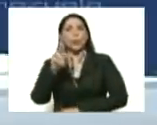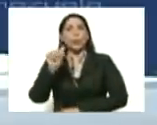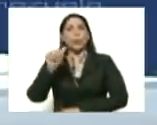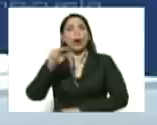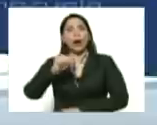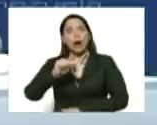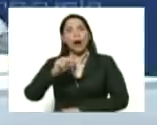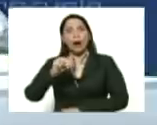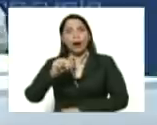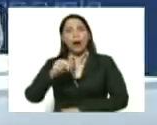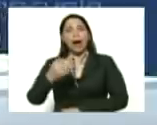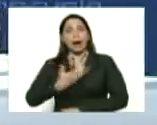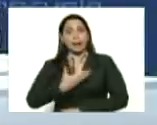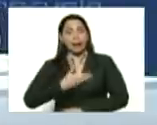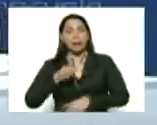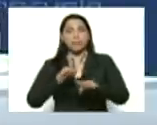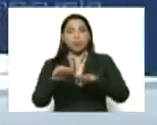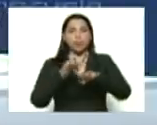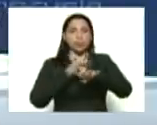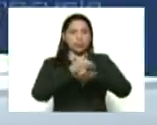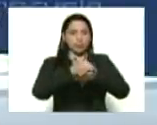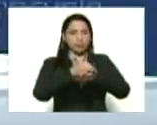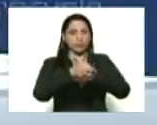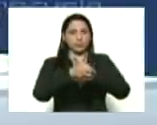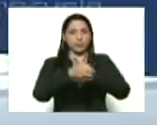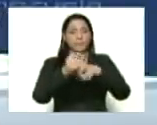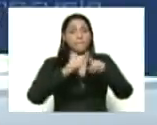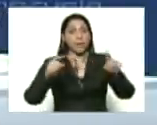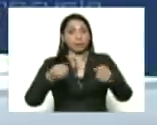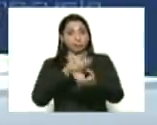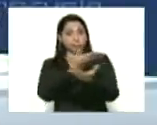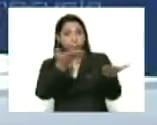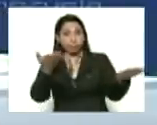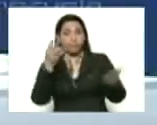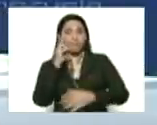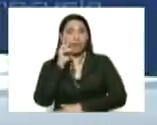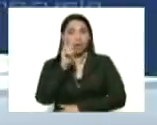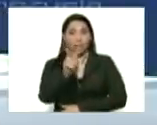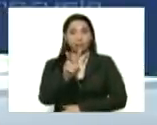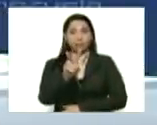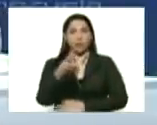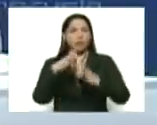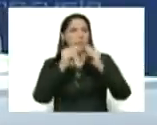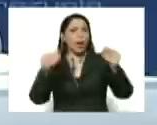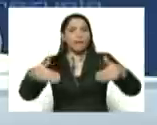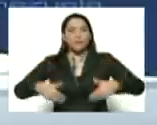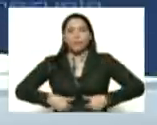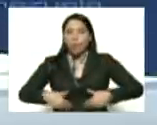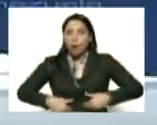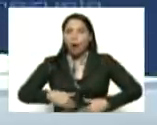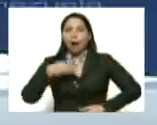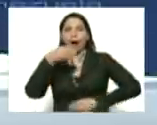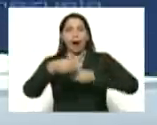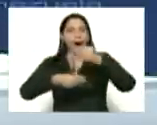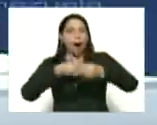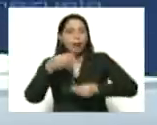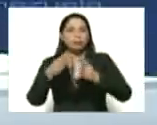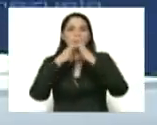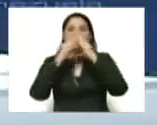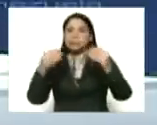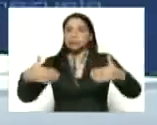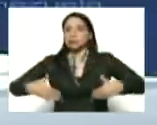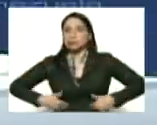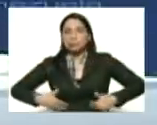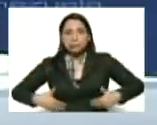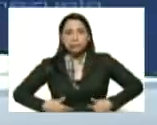municipio Acevedo. Para que ustedes vean todo el esfuerzo que se hace, todo el esfuerzo